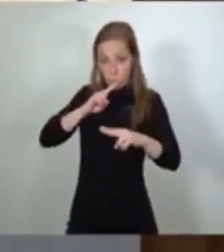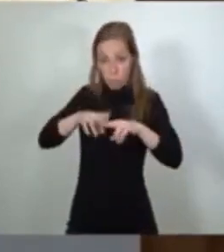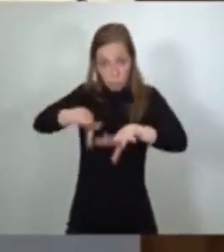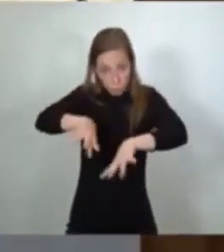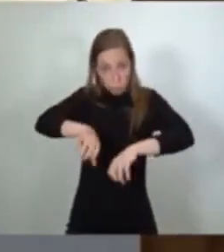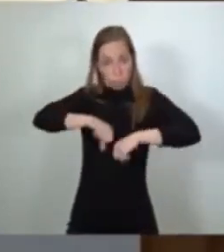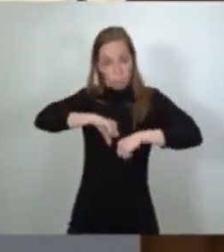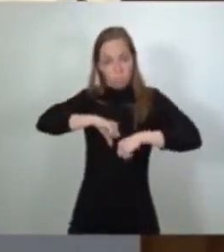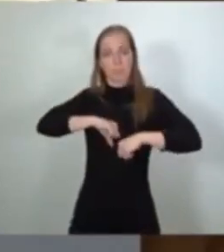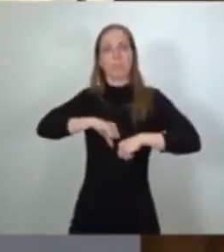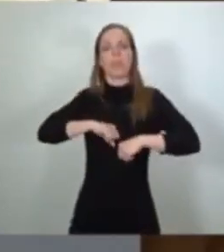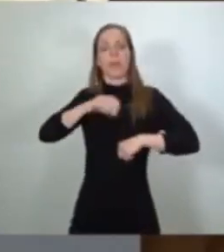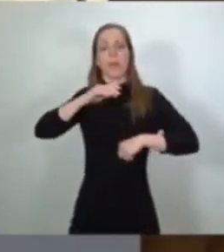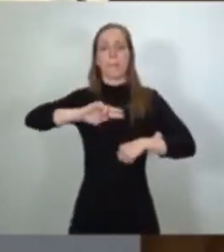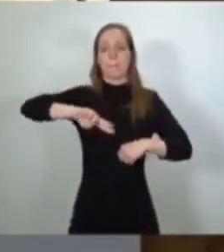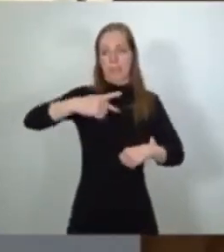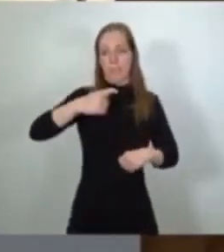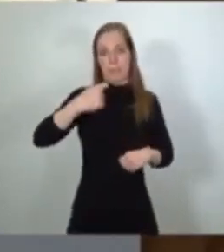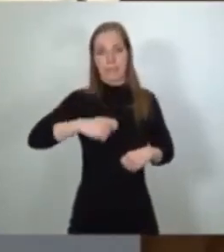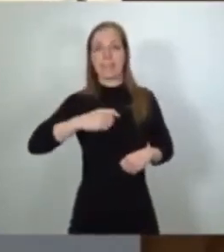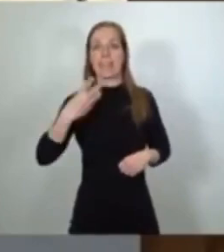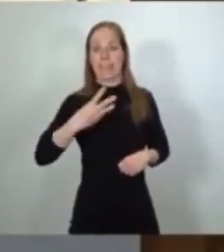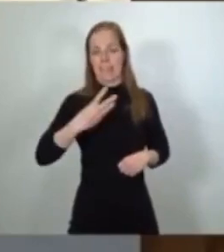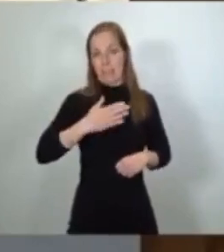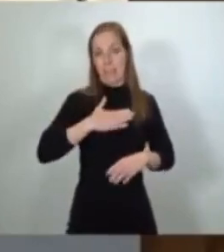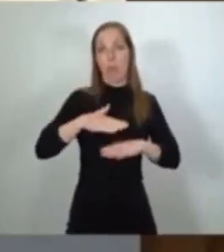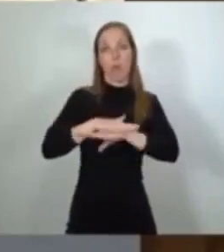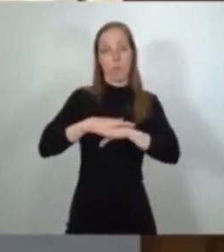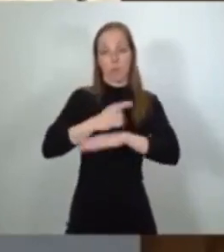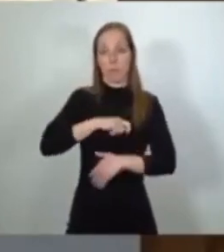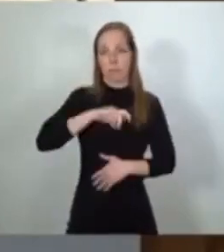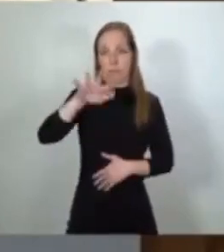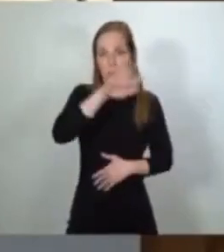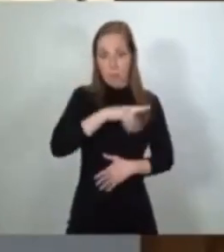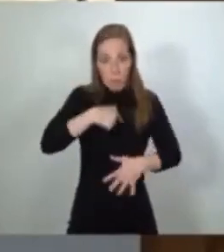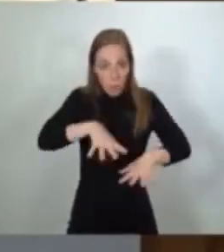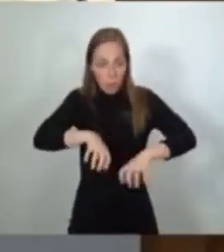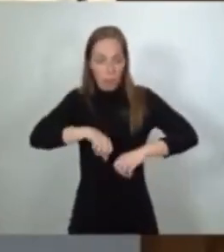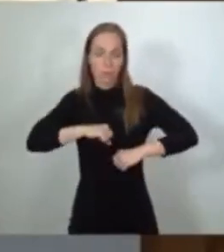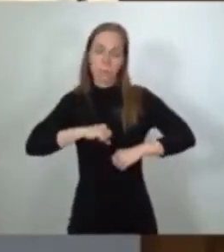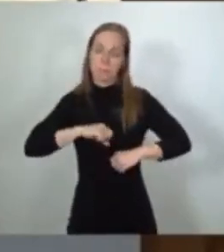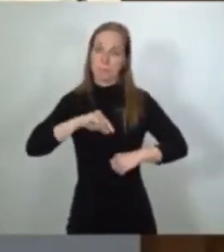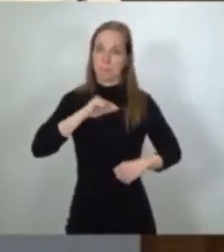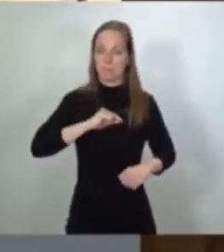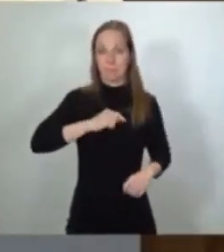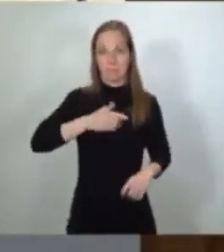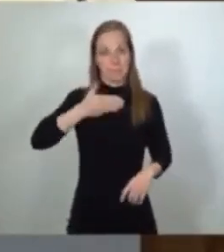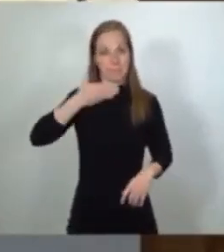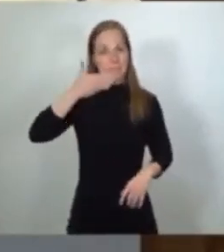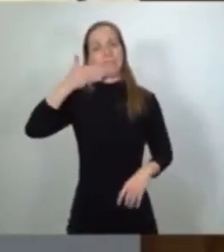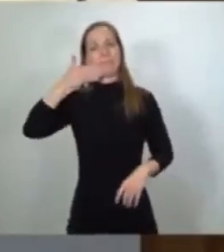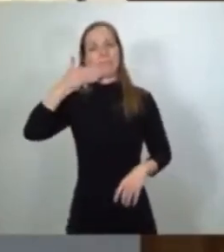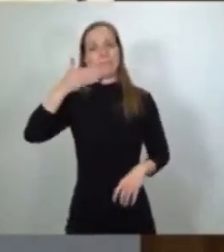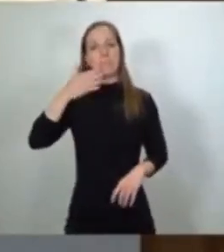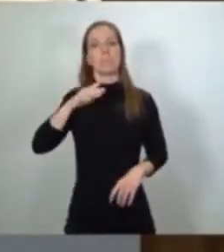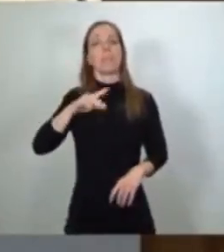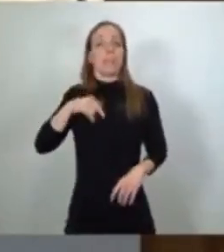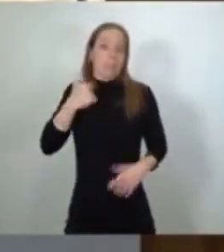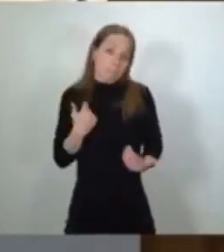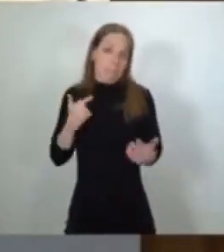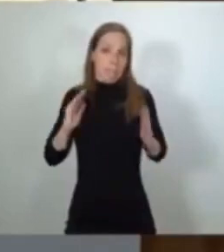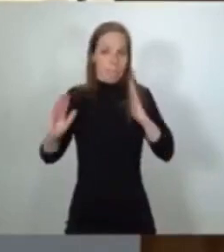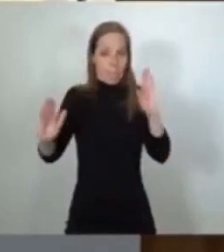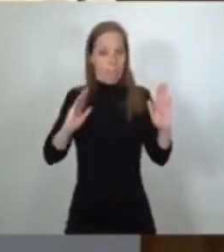frente de la vicepresidencia tercera del Gobierno de España, que me honra y me enorgullece y que escenificamos en esta toma de